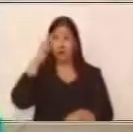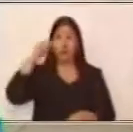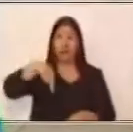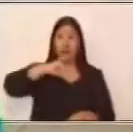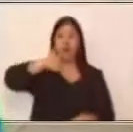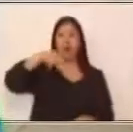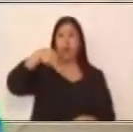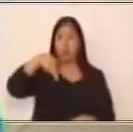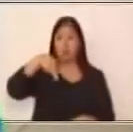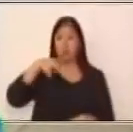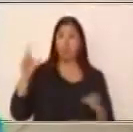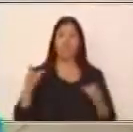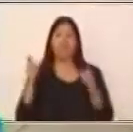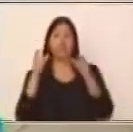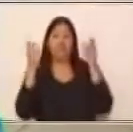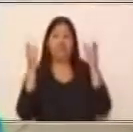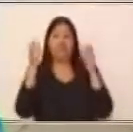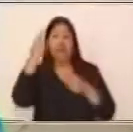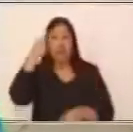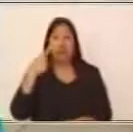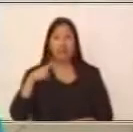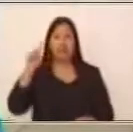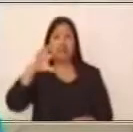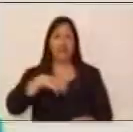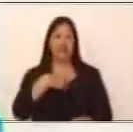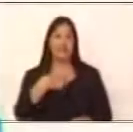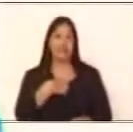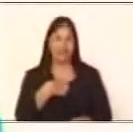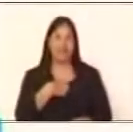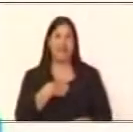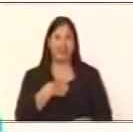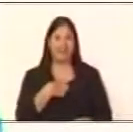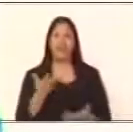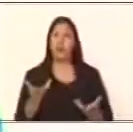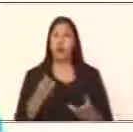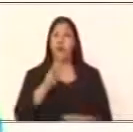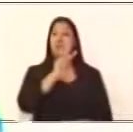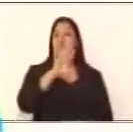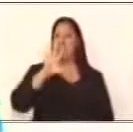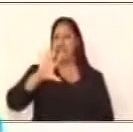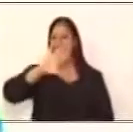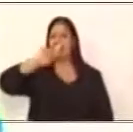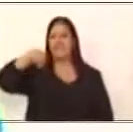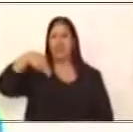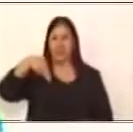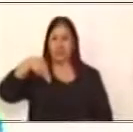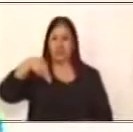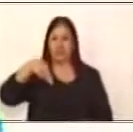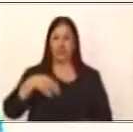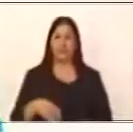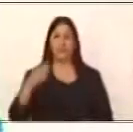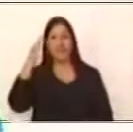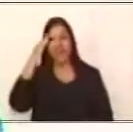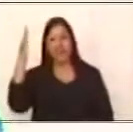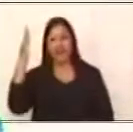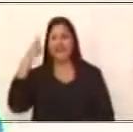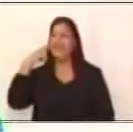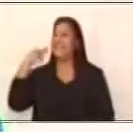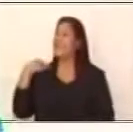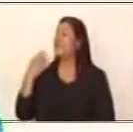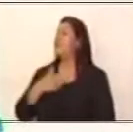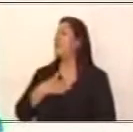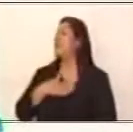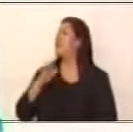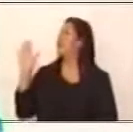mes celebramos el día del maestro y la fecha es el 25 de junio. Agradecemos a Ruth quien nos